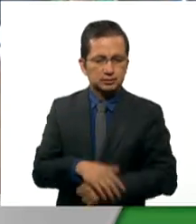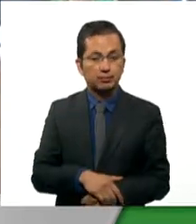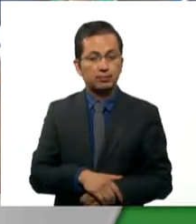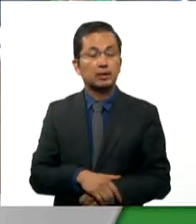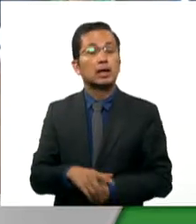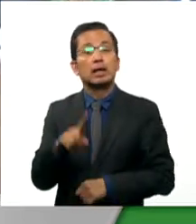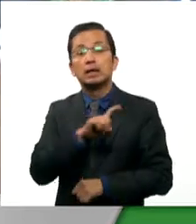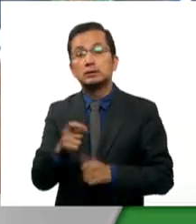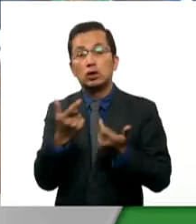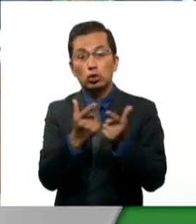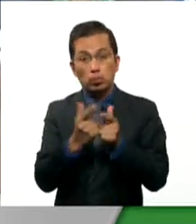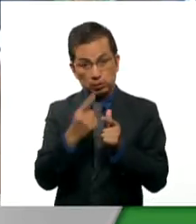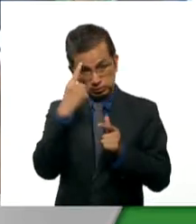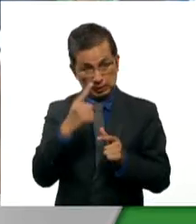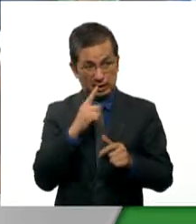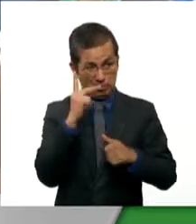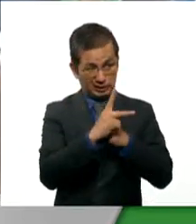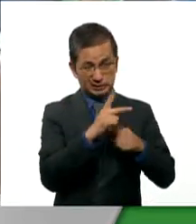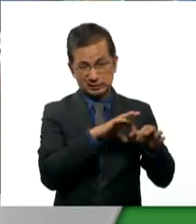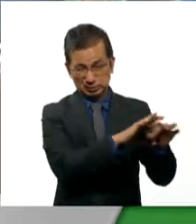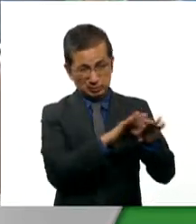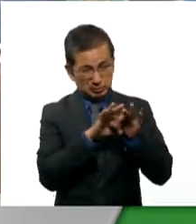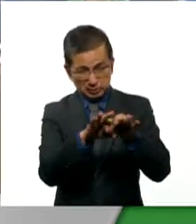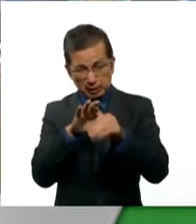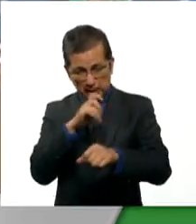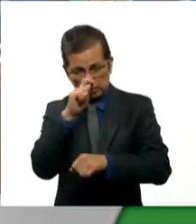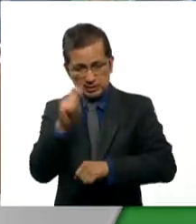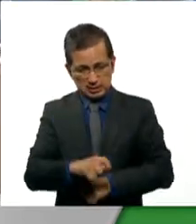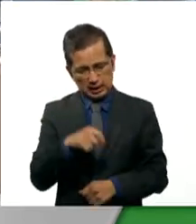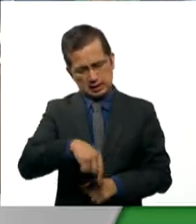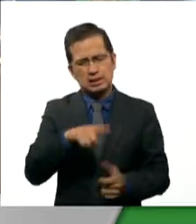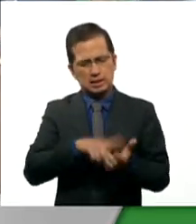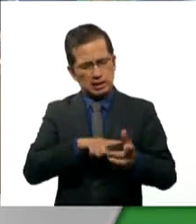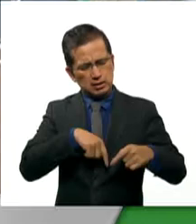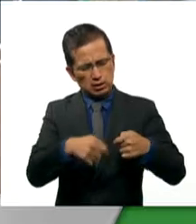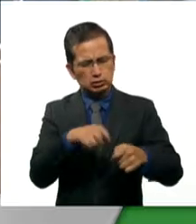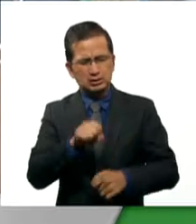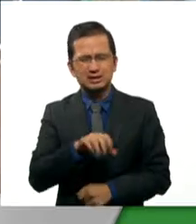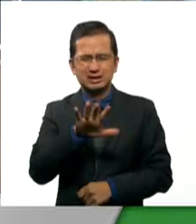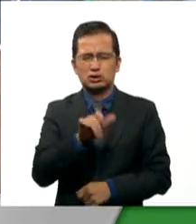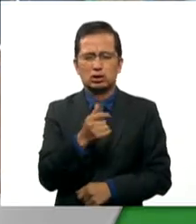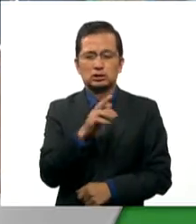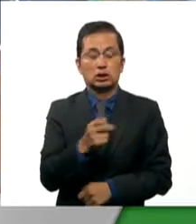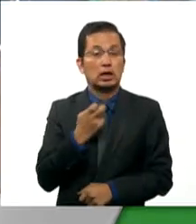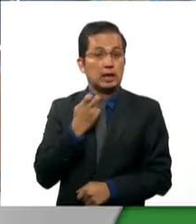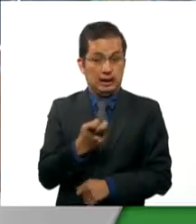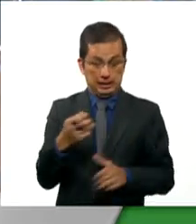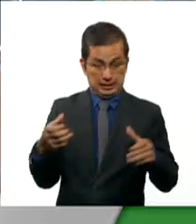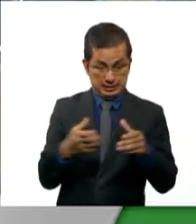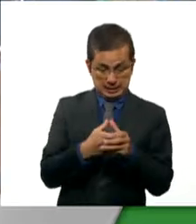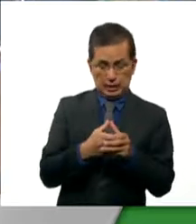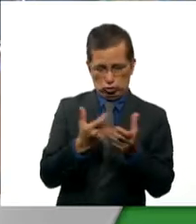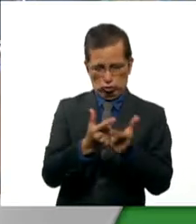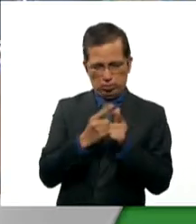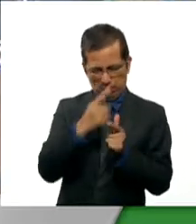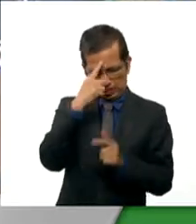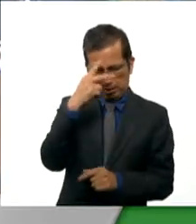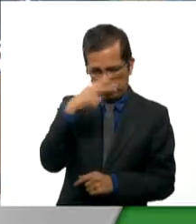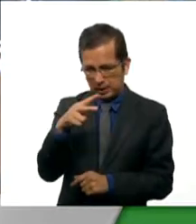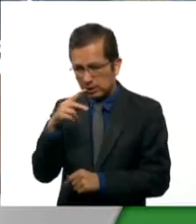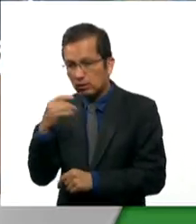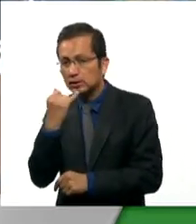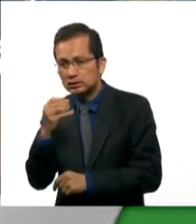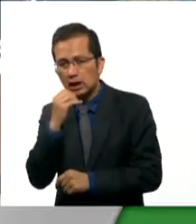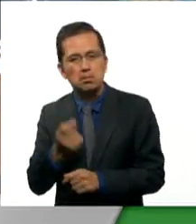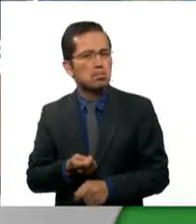amistad aprobados por el Pleno de la Cámara de Diputados para la 65 legislatura, este, el de México-Israel, ha sido el